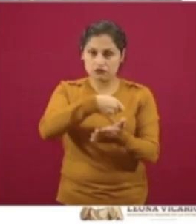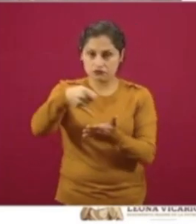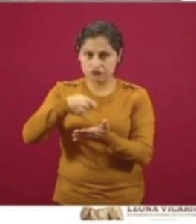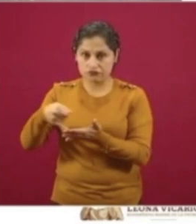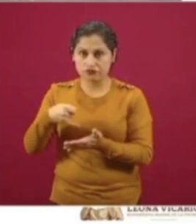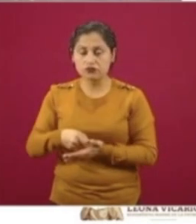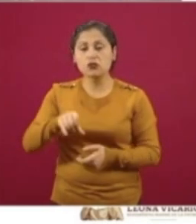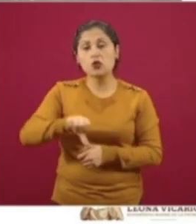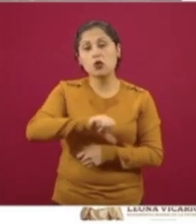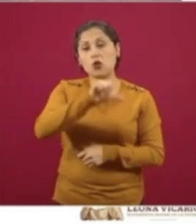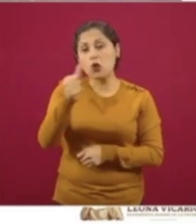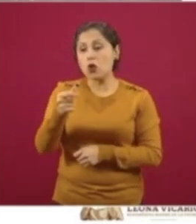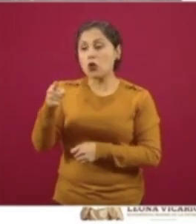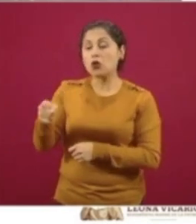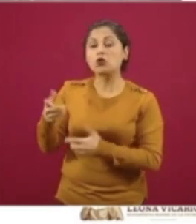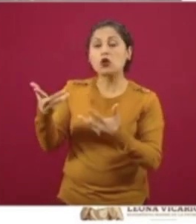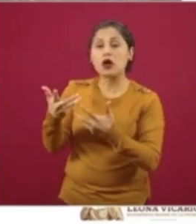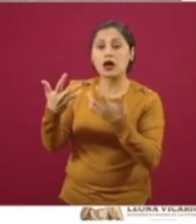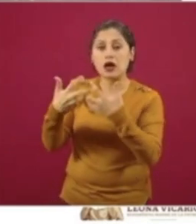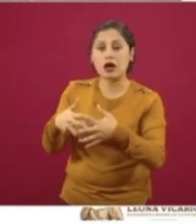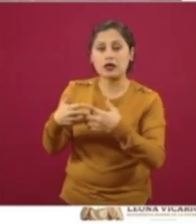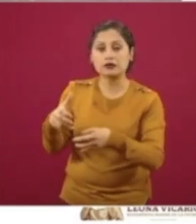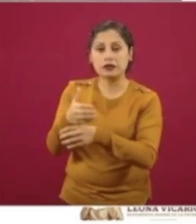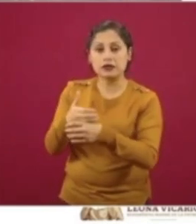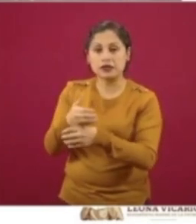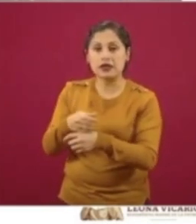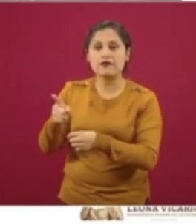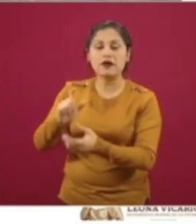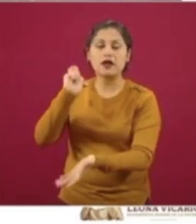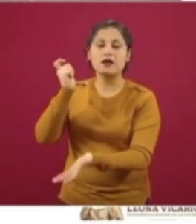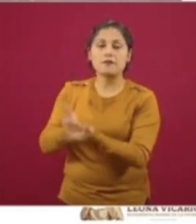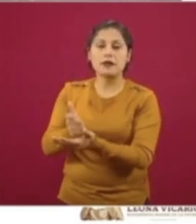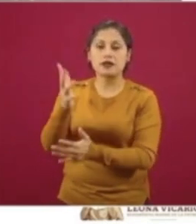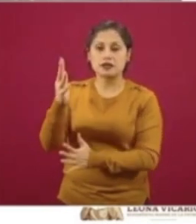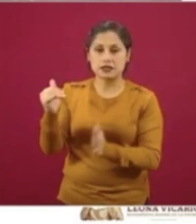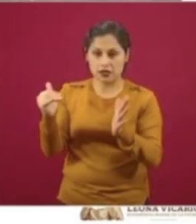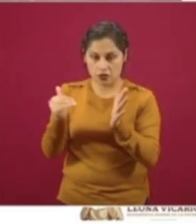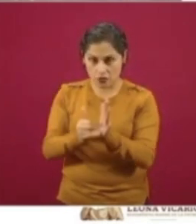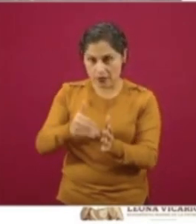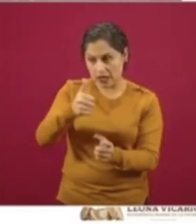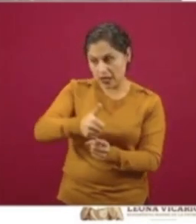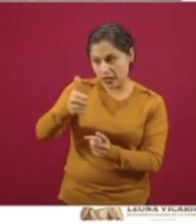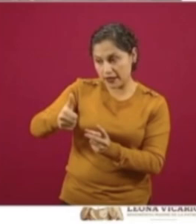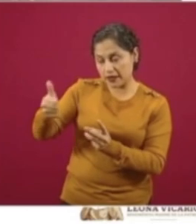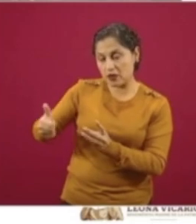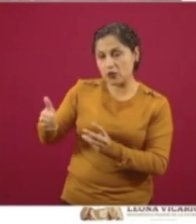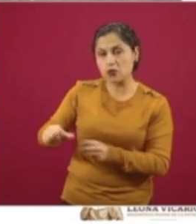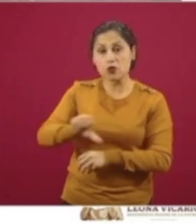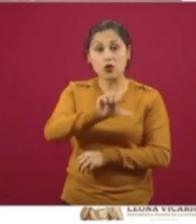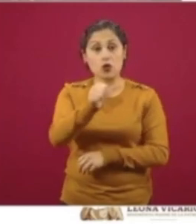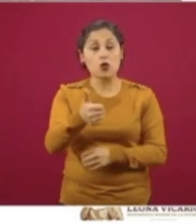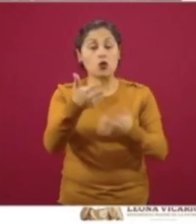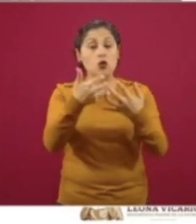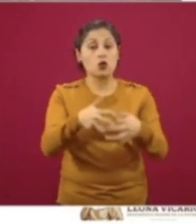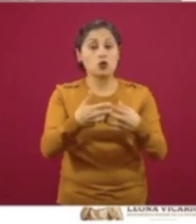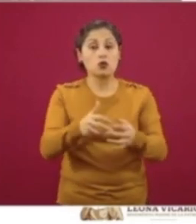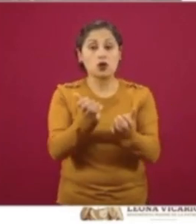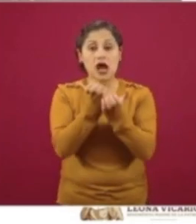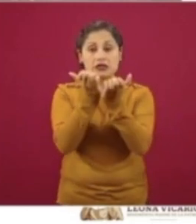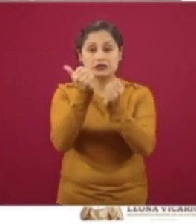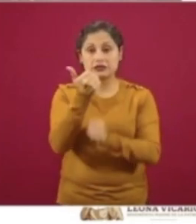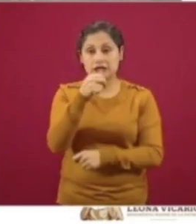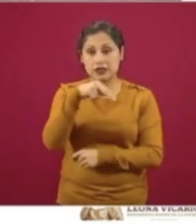productores de café se les paga un apoyo de cinco mil pesos por productor y a los productores de caña de azúcar siete mil